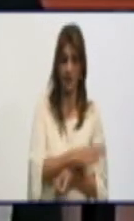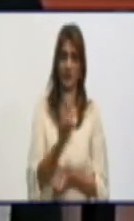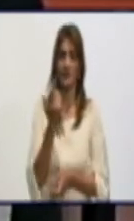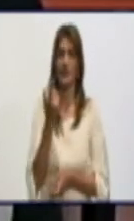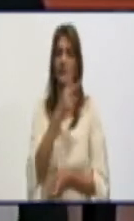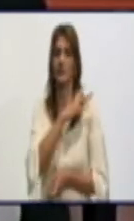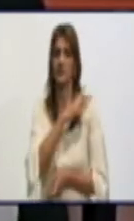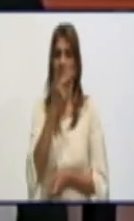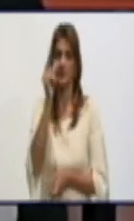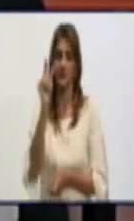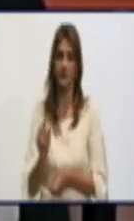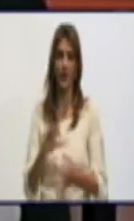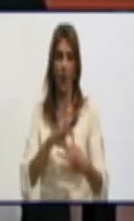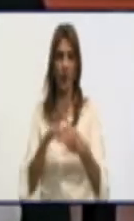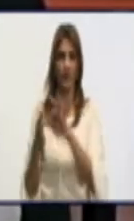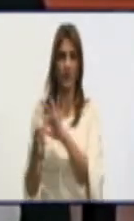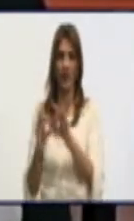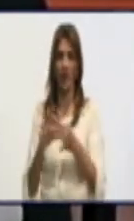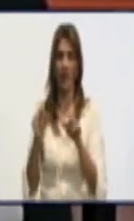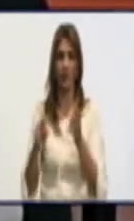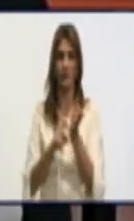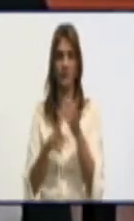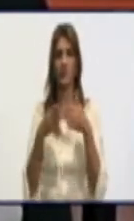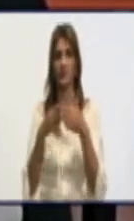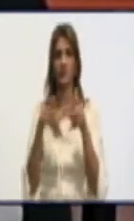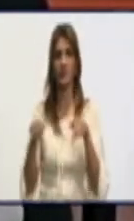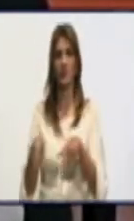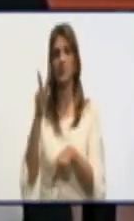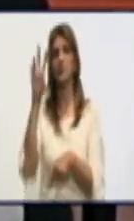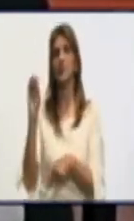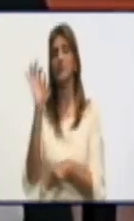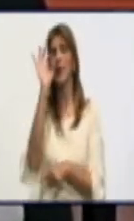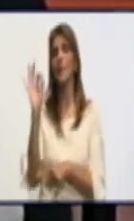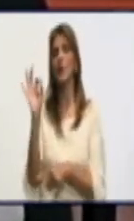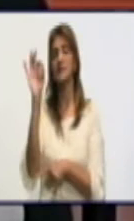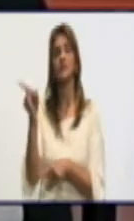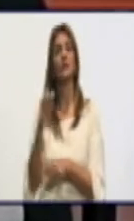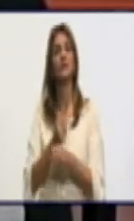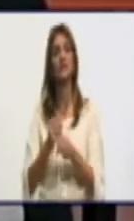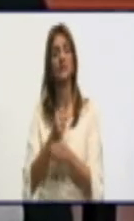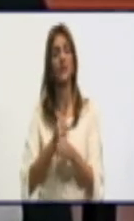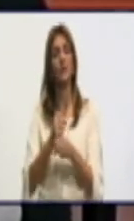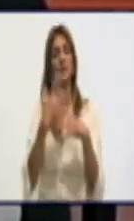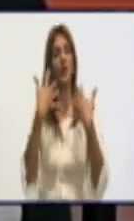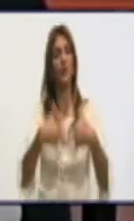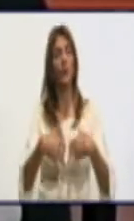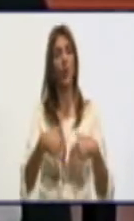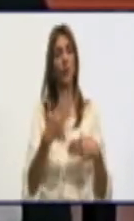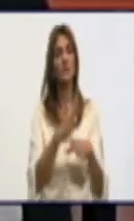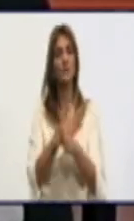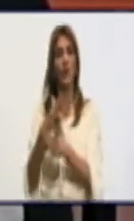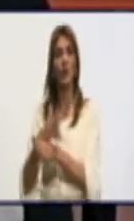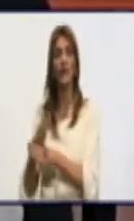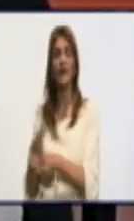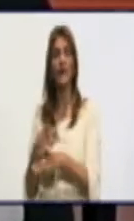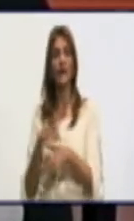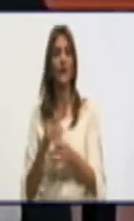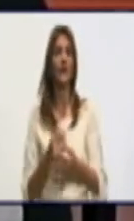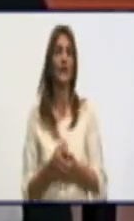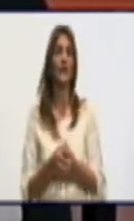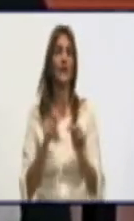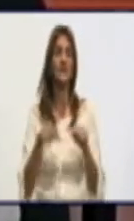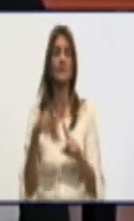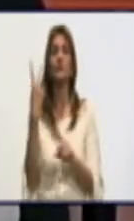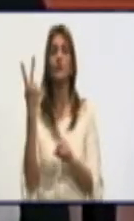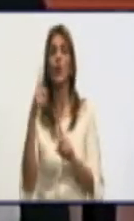Granma, este 20% de harina de maíz que estamos utilizando en nuestras producciones constituyen prácticamente dos